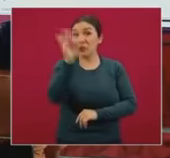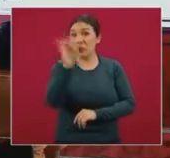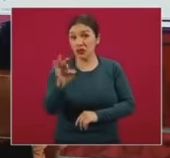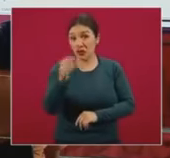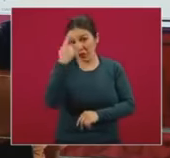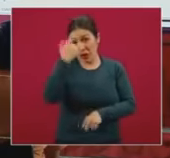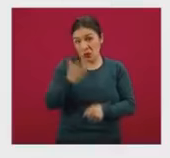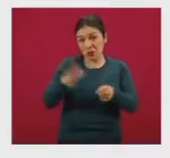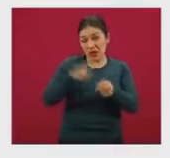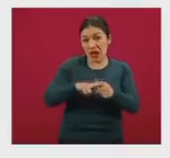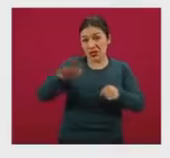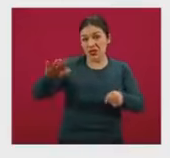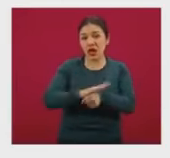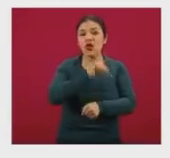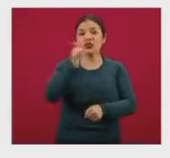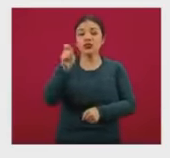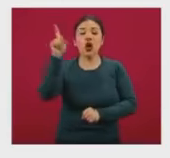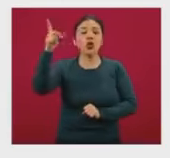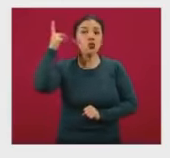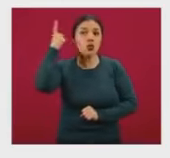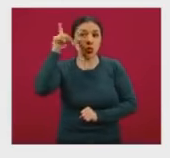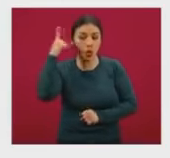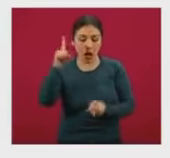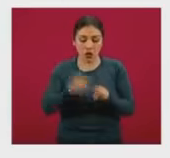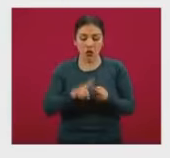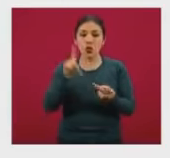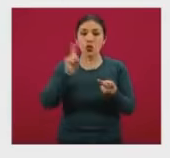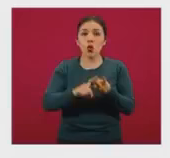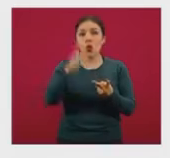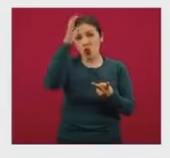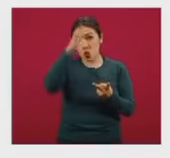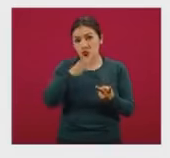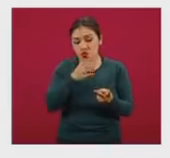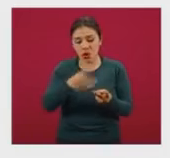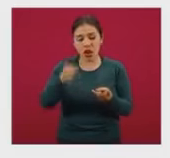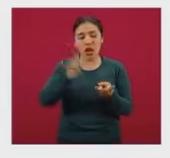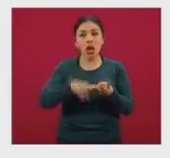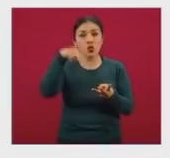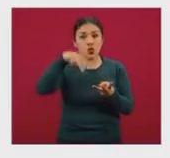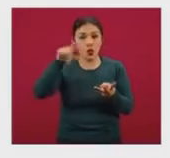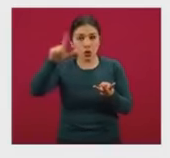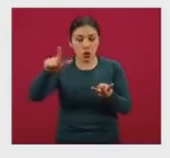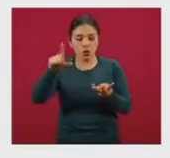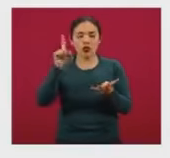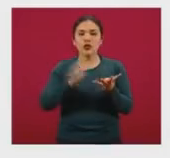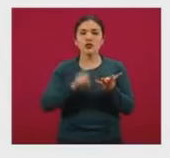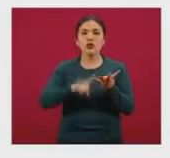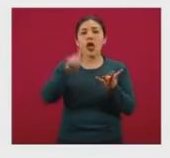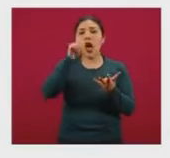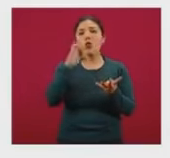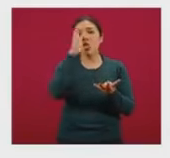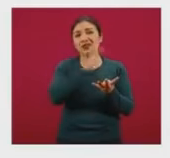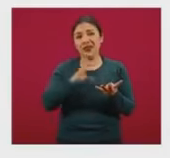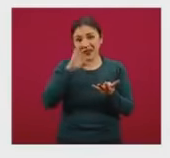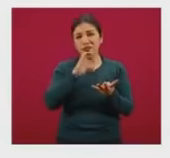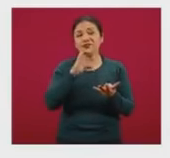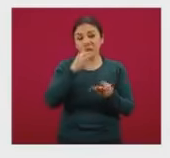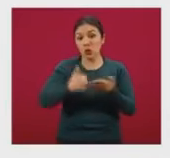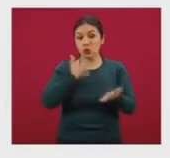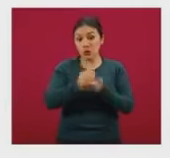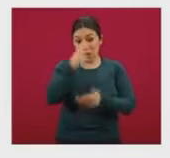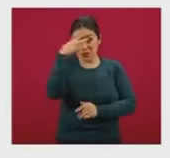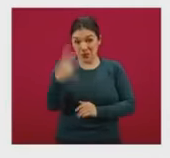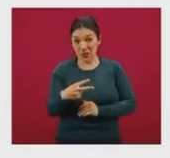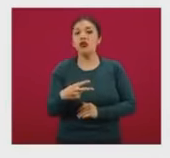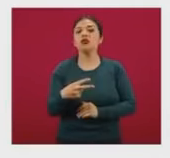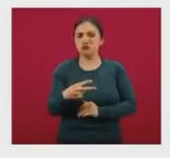su capacidad, están el estado de Durango, está el estado de Coahuila, Nuevo León y Aguascalientes. Ciudad de México